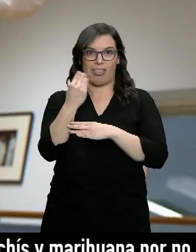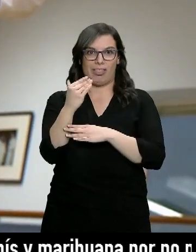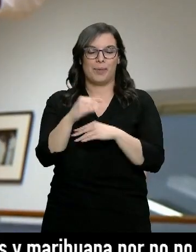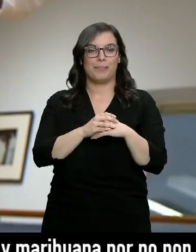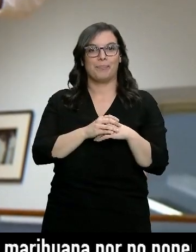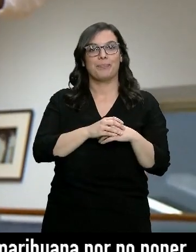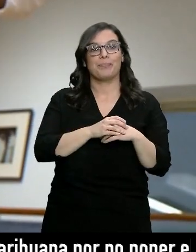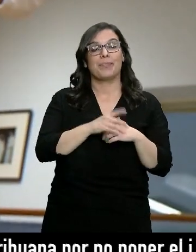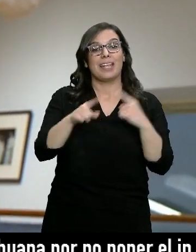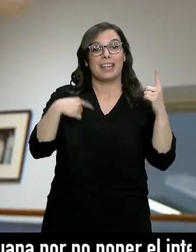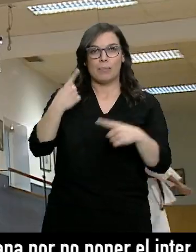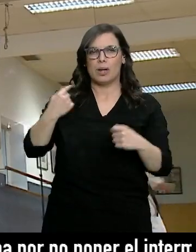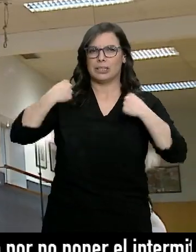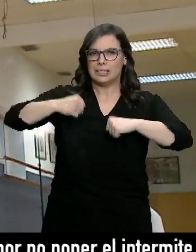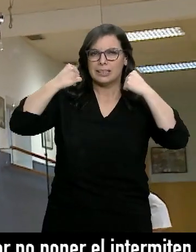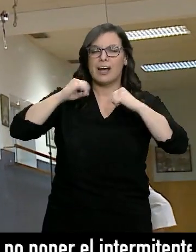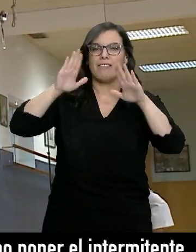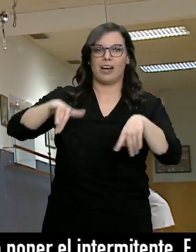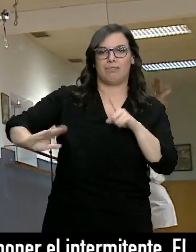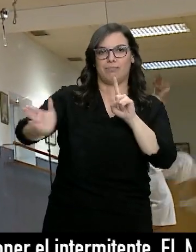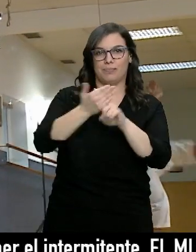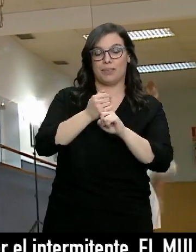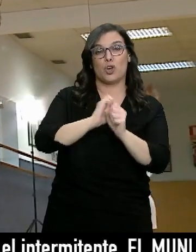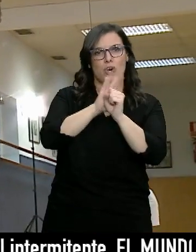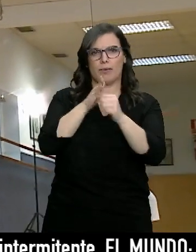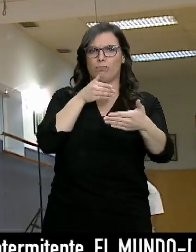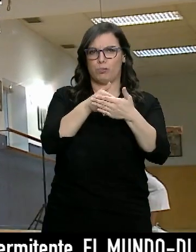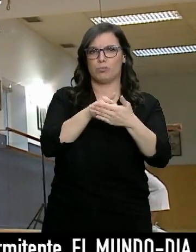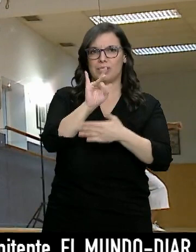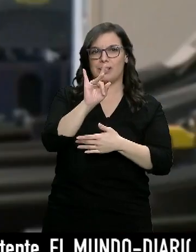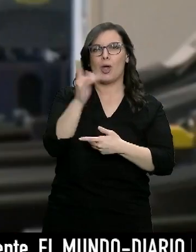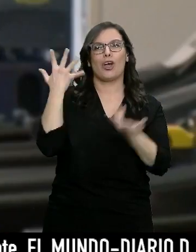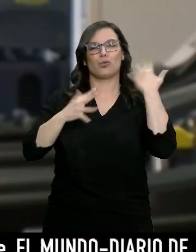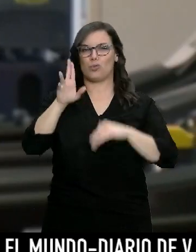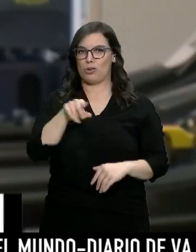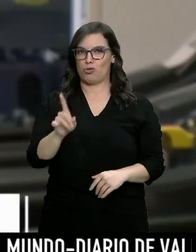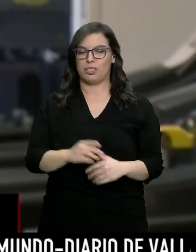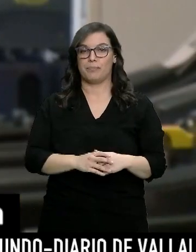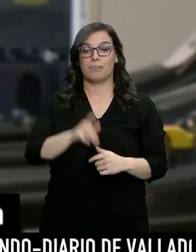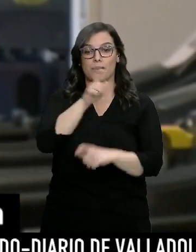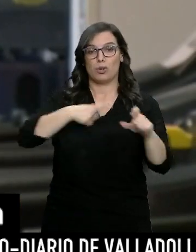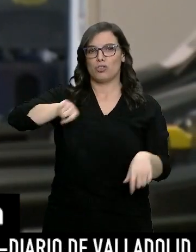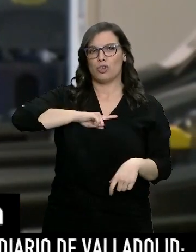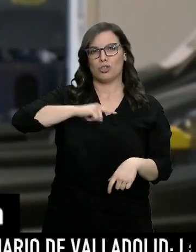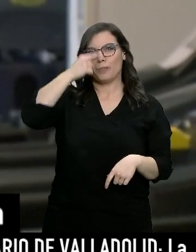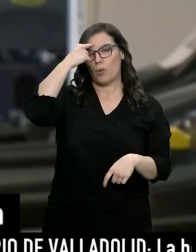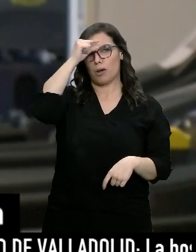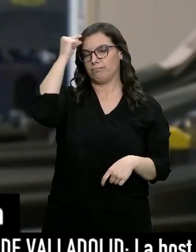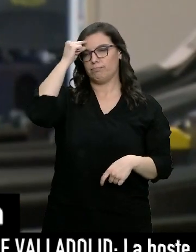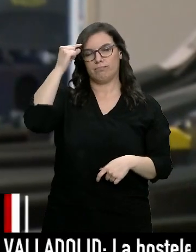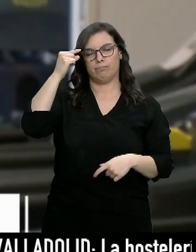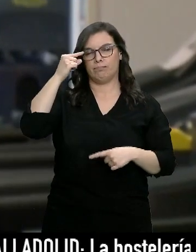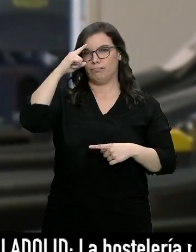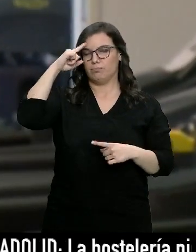Recogen los frutos después de mucho trabajo. El coronavirus ha sido un obstáculo, pero no una excusa. Los karatekas estamos muy mentalizados a que entrenamos